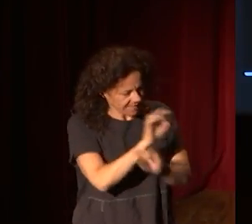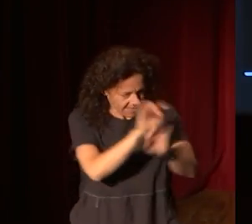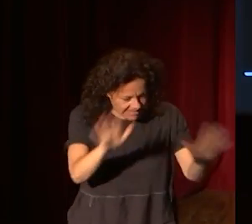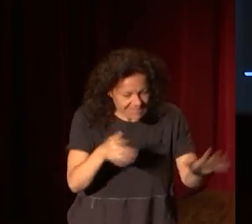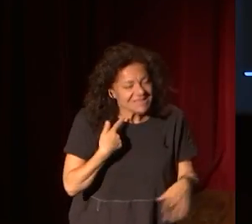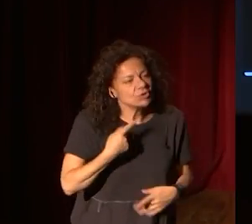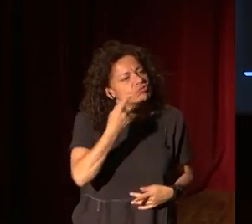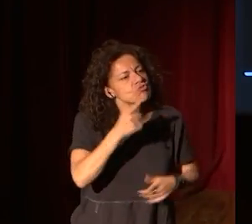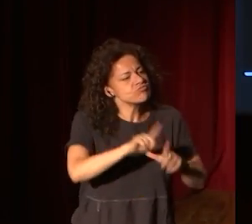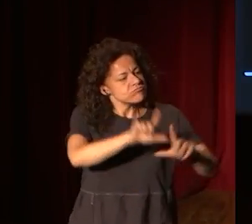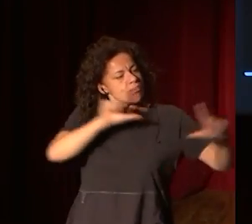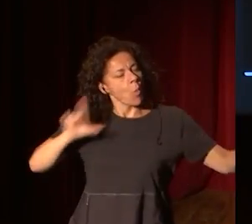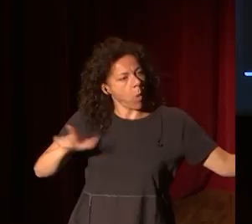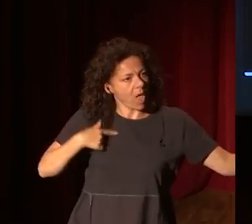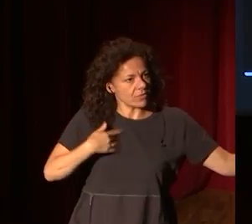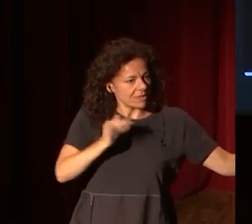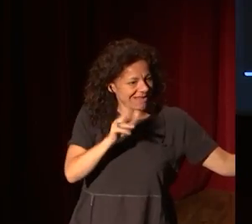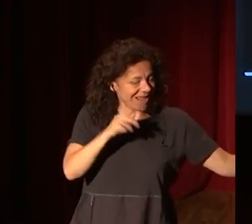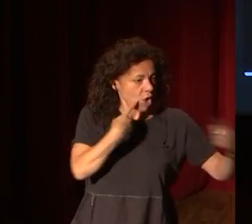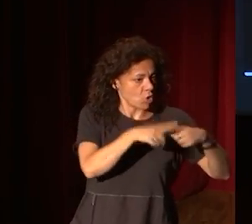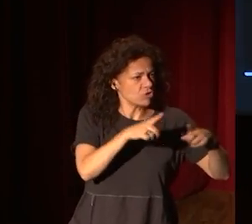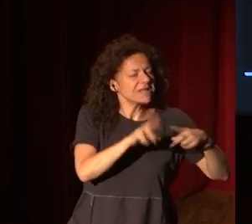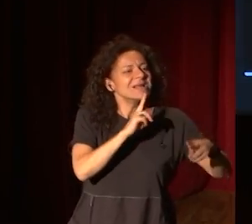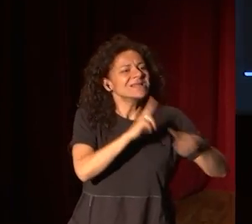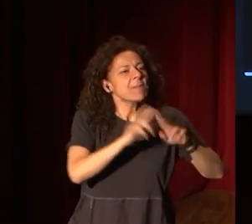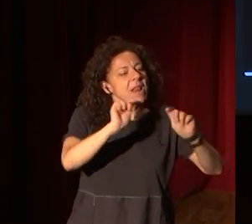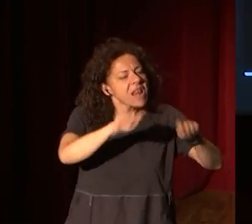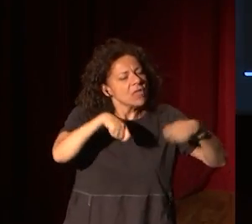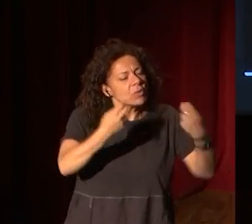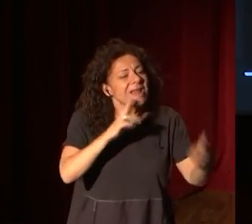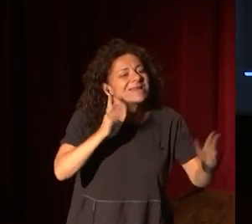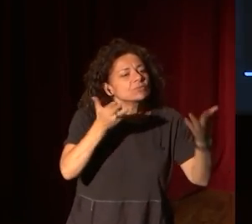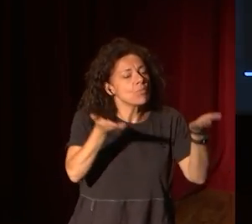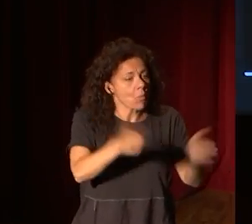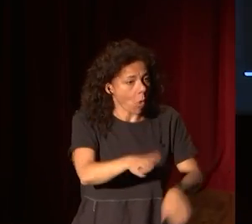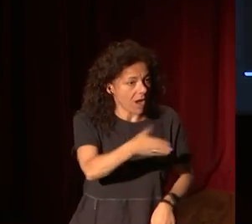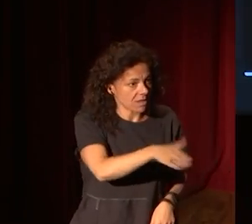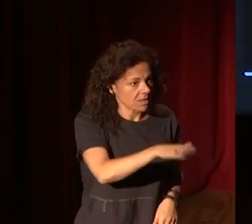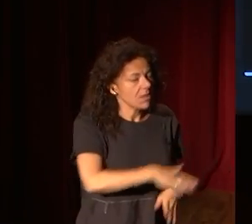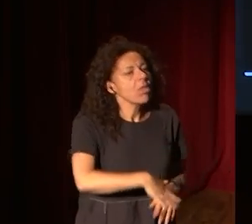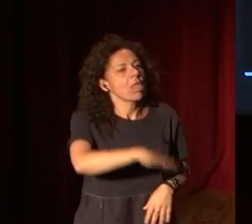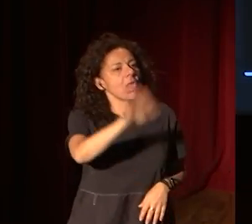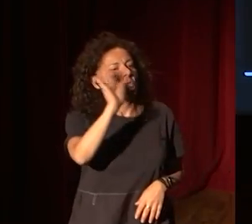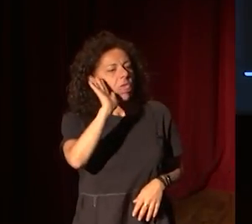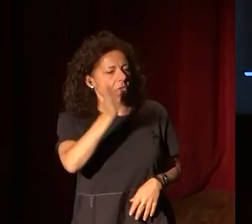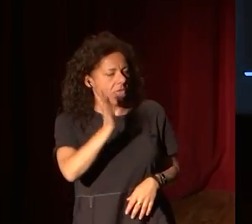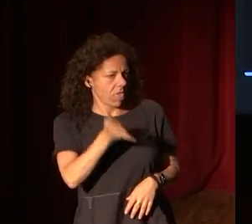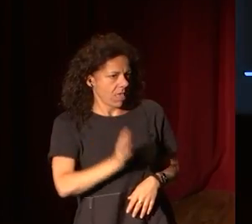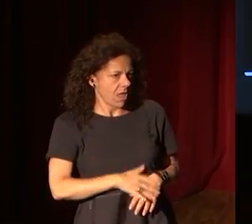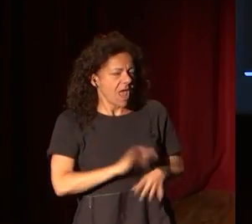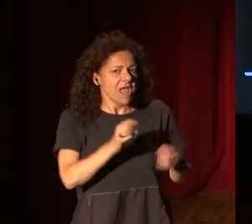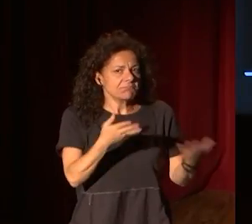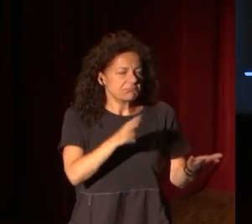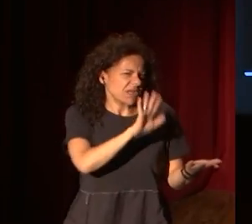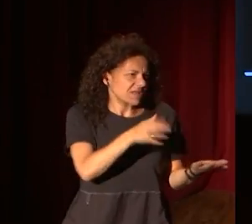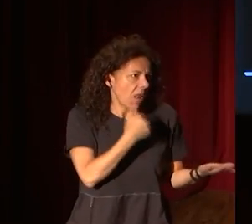que es un bodegón, o sea, son lo que se llaman naturalezas muertas. Ya, claro. O sea, que entonces son como alimentos